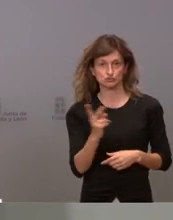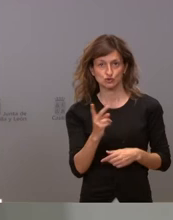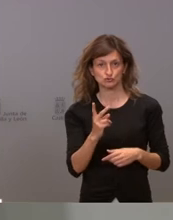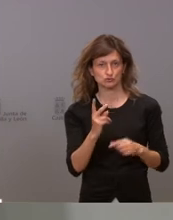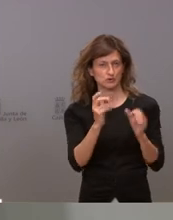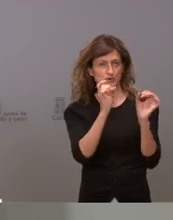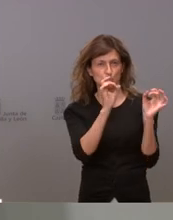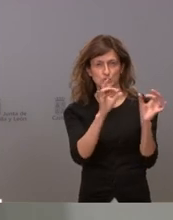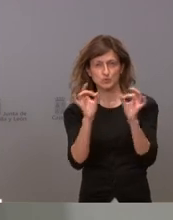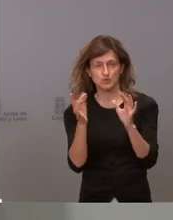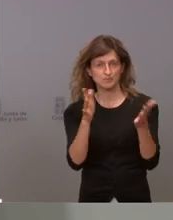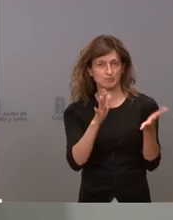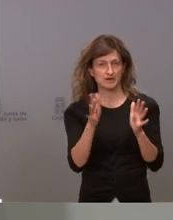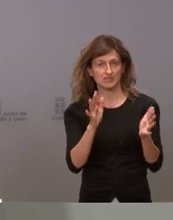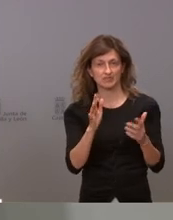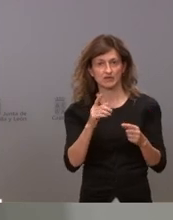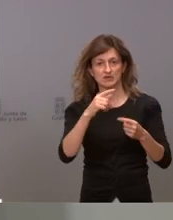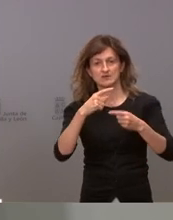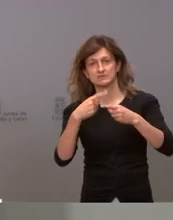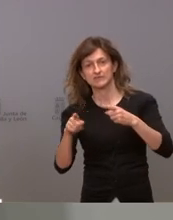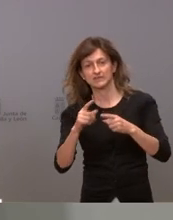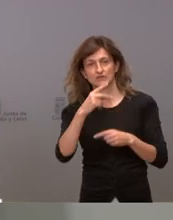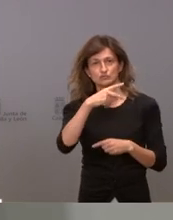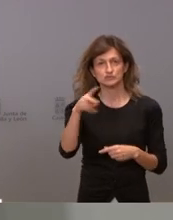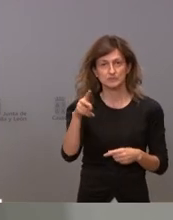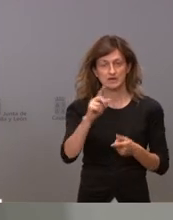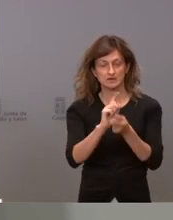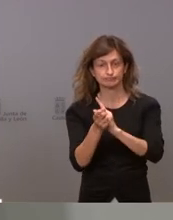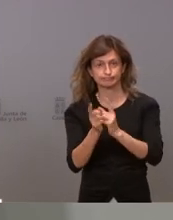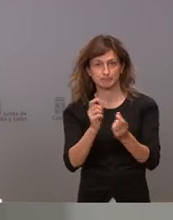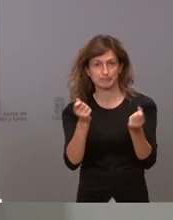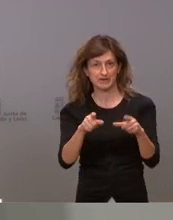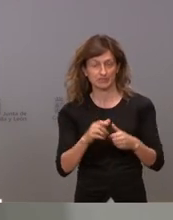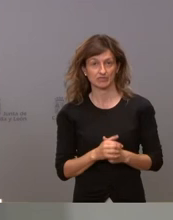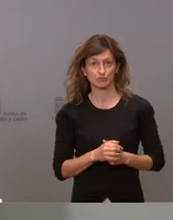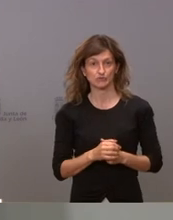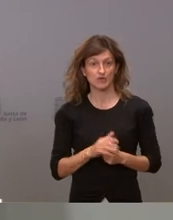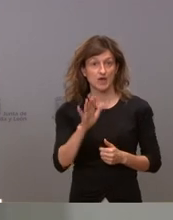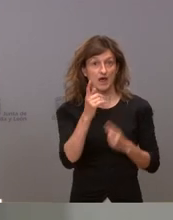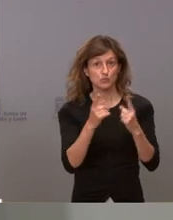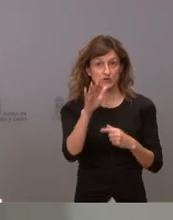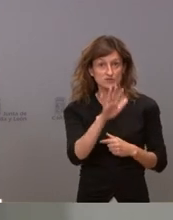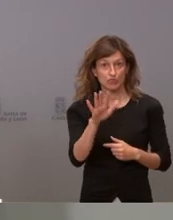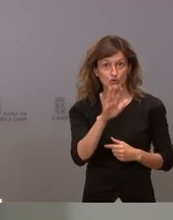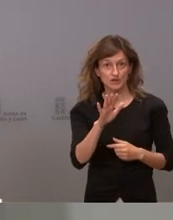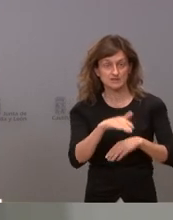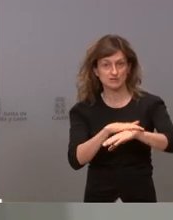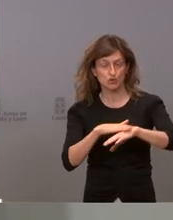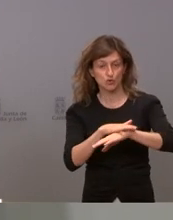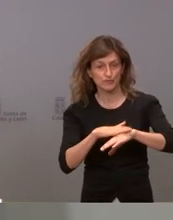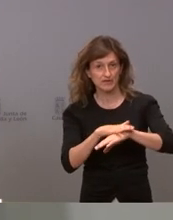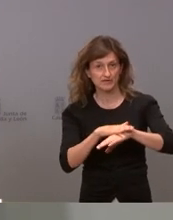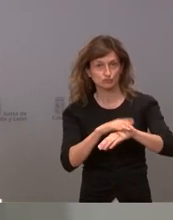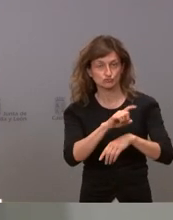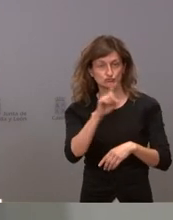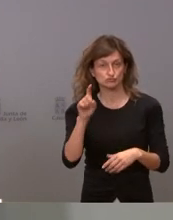simétricas con unos decalajes de dos o tres semanas se van comportando más o menos hay sitios en los que el gobierno o los gobiernos